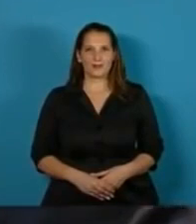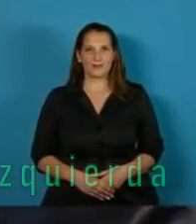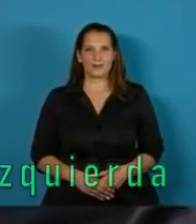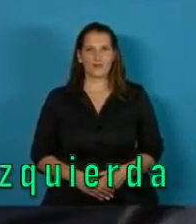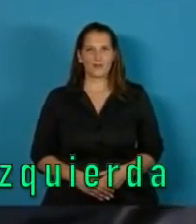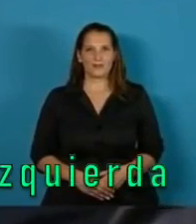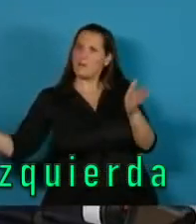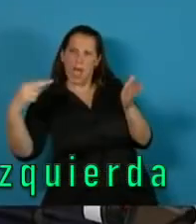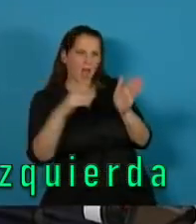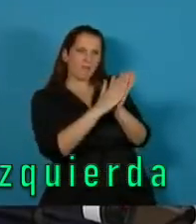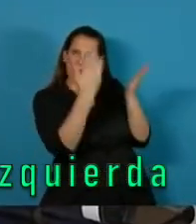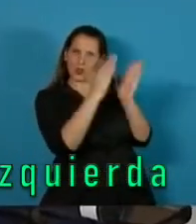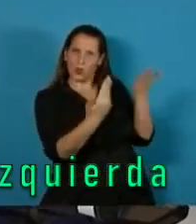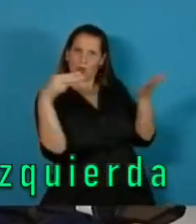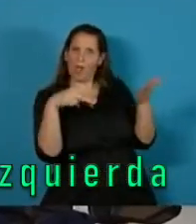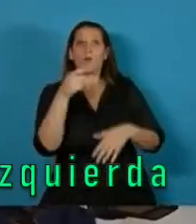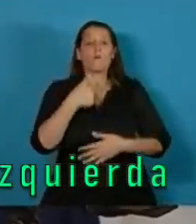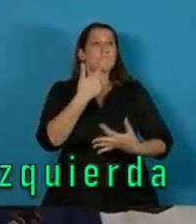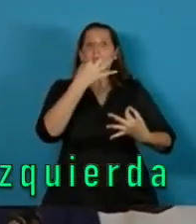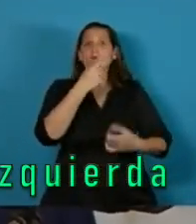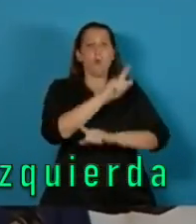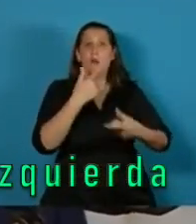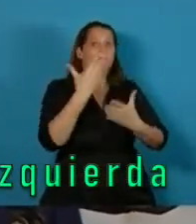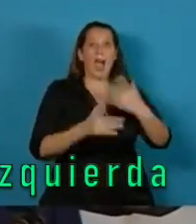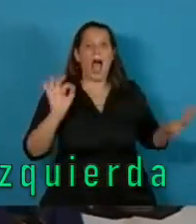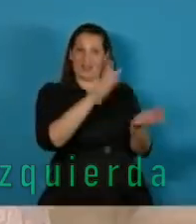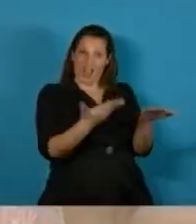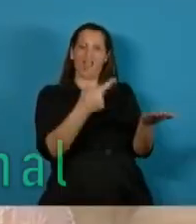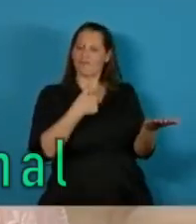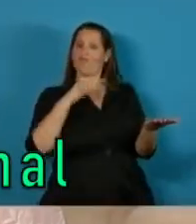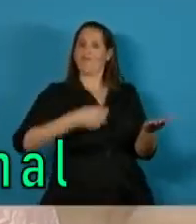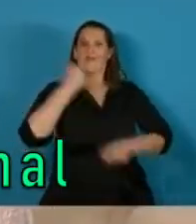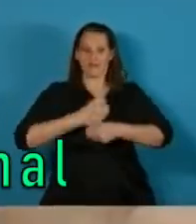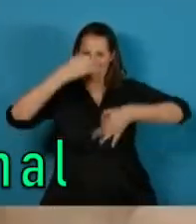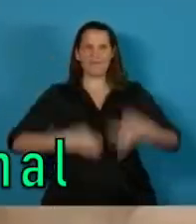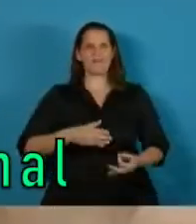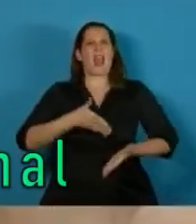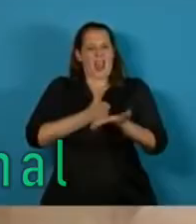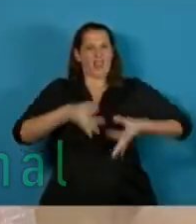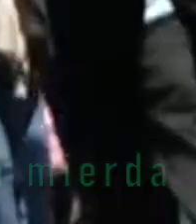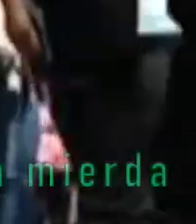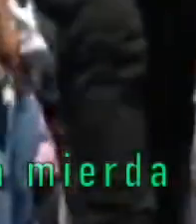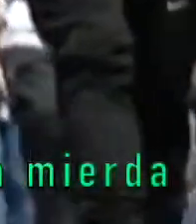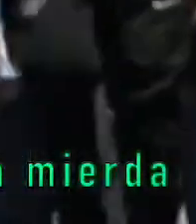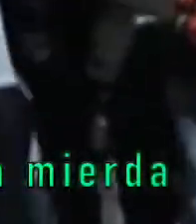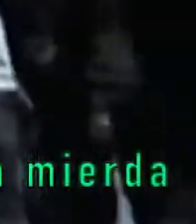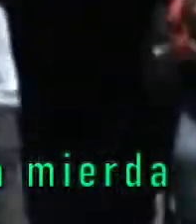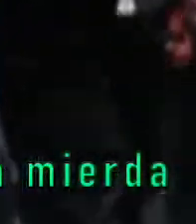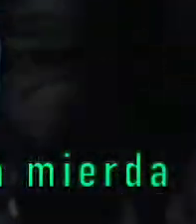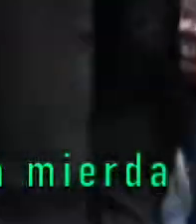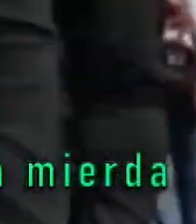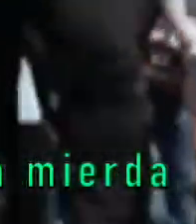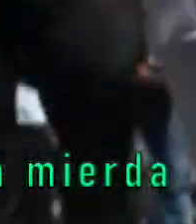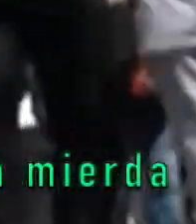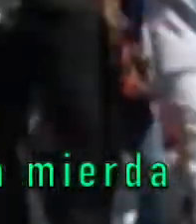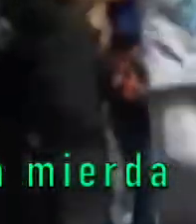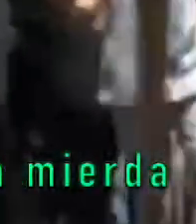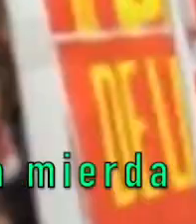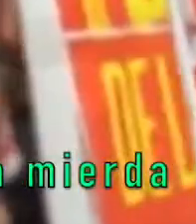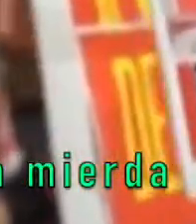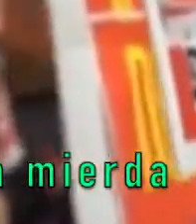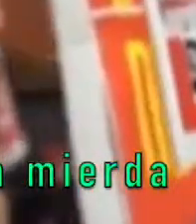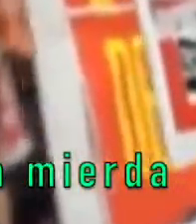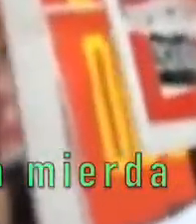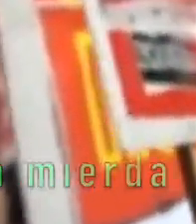Hoy la cámpora me impone sus ideas de izquierda El salario está trazado mal A contramano del mundo nos vamos